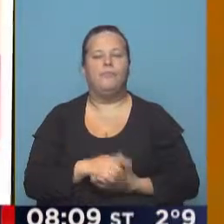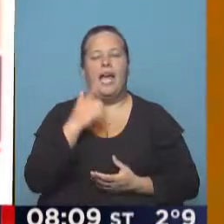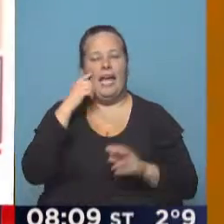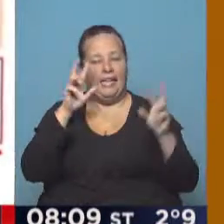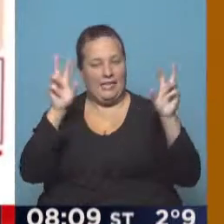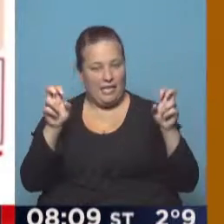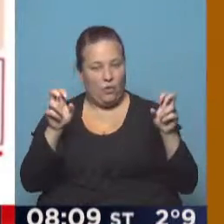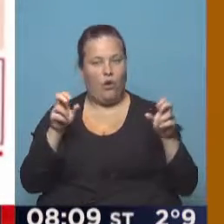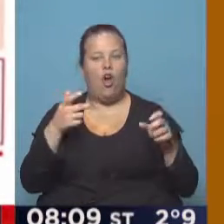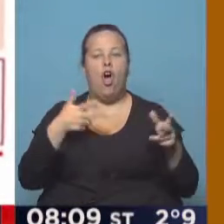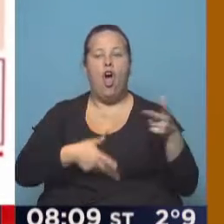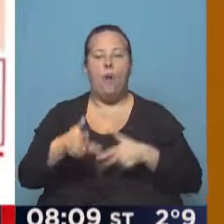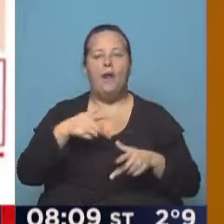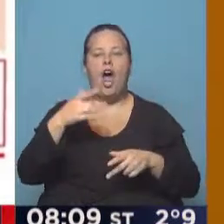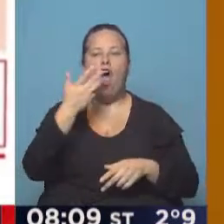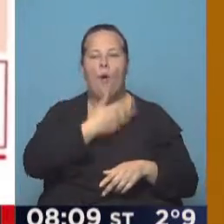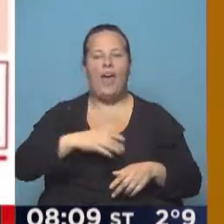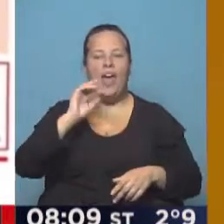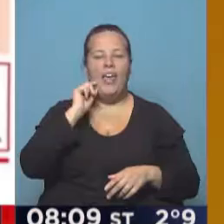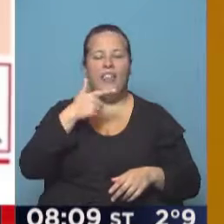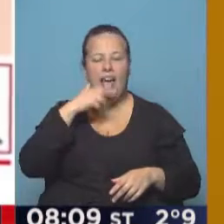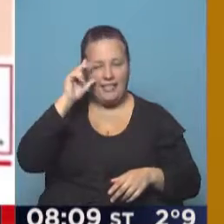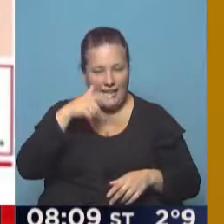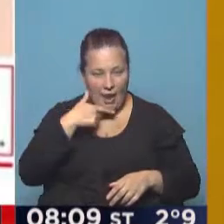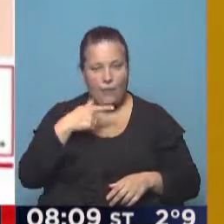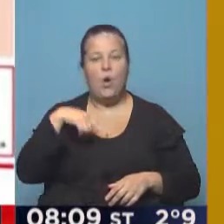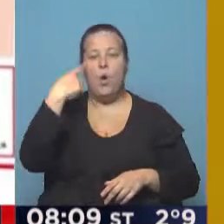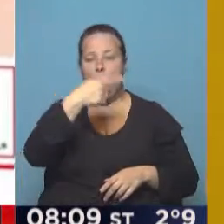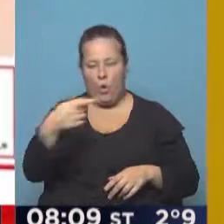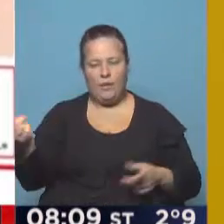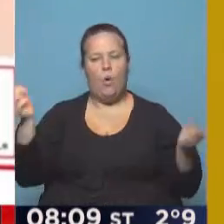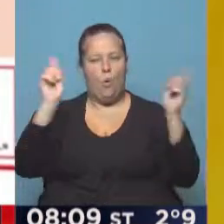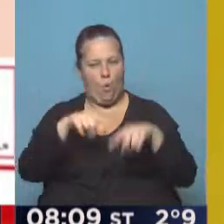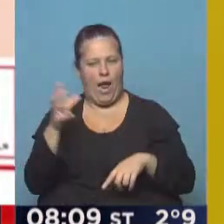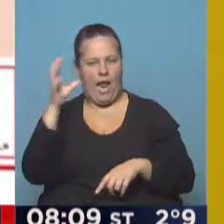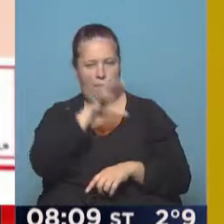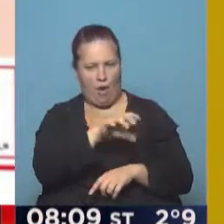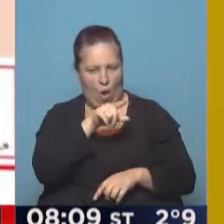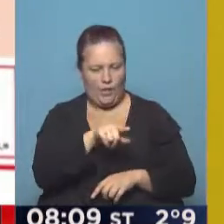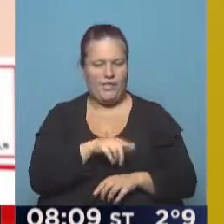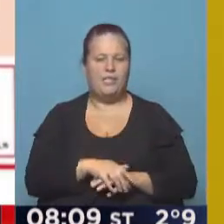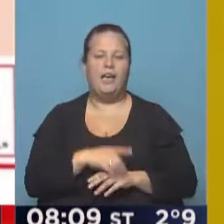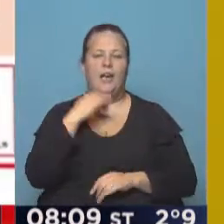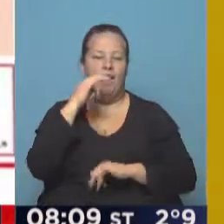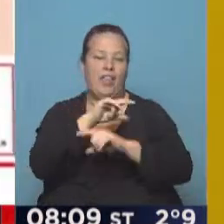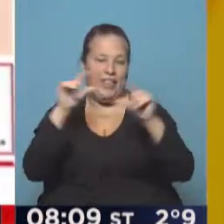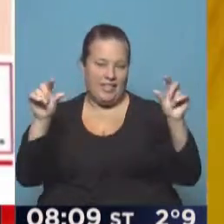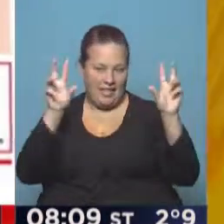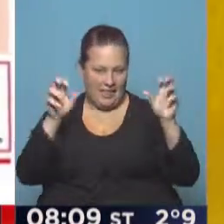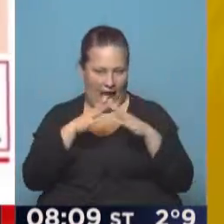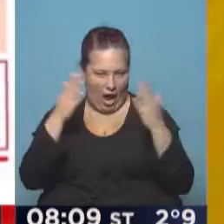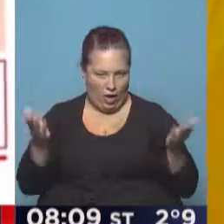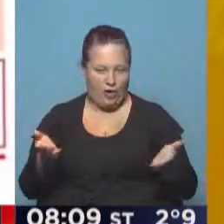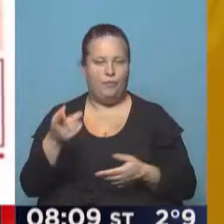títulos. Operaron al gobernador Das Neves. En una semana volverá a la provincia. Es lo que nos dice en esta etapa.